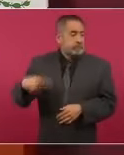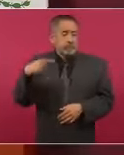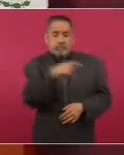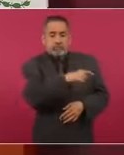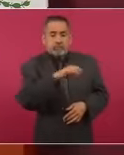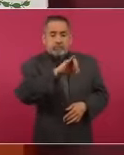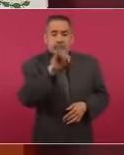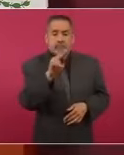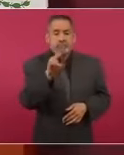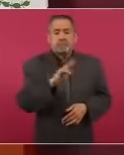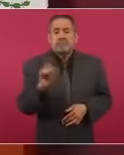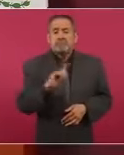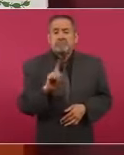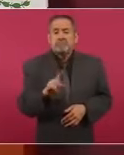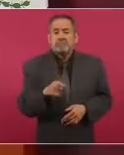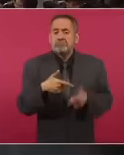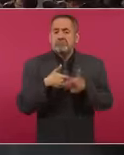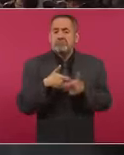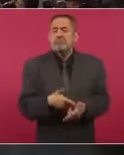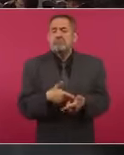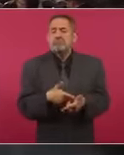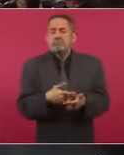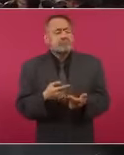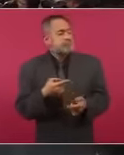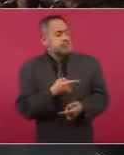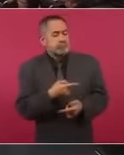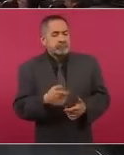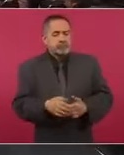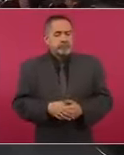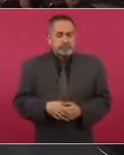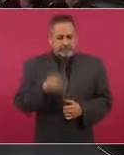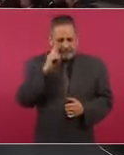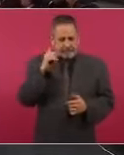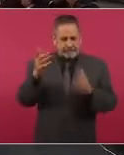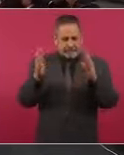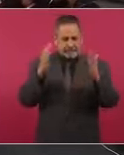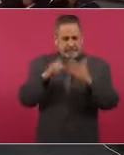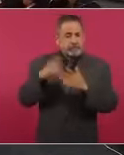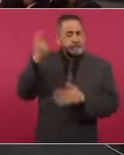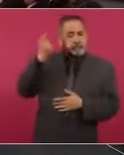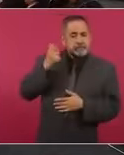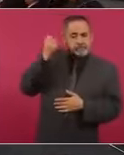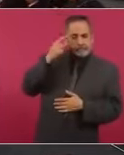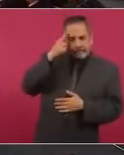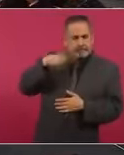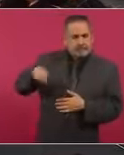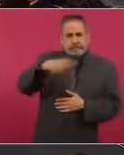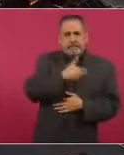Judicial. Ahora, pon lo de los presidentes, las pensiones,